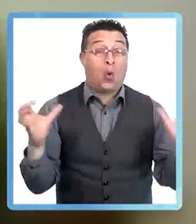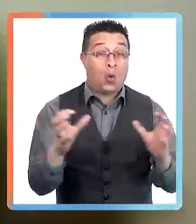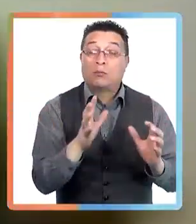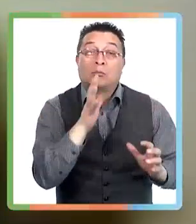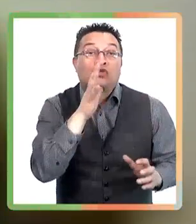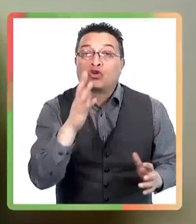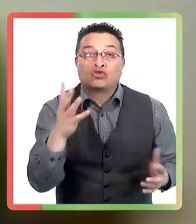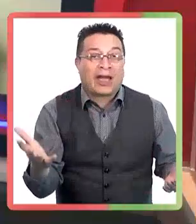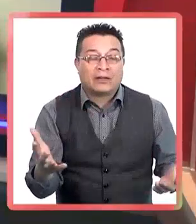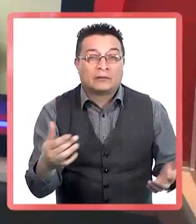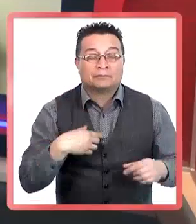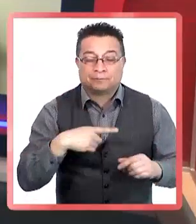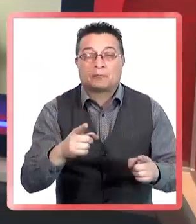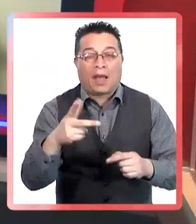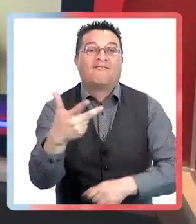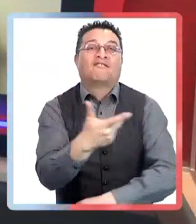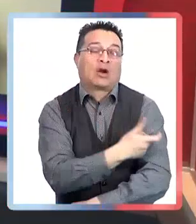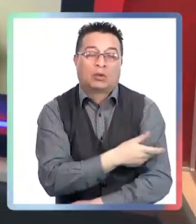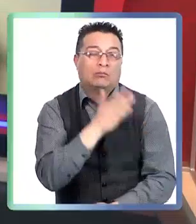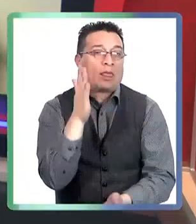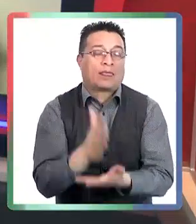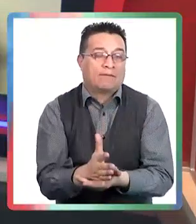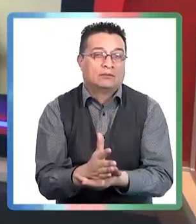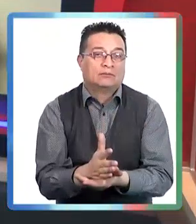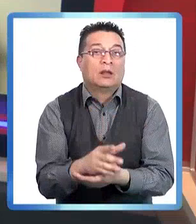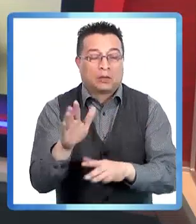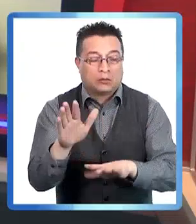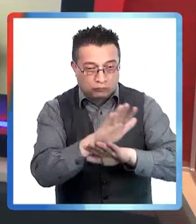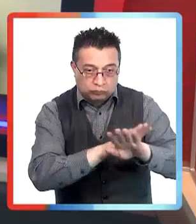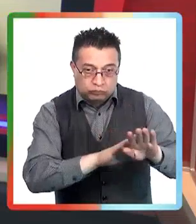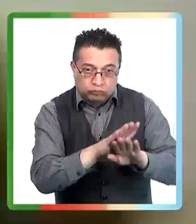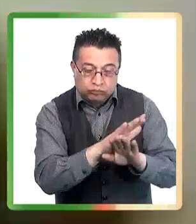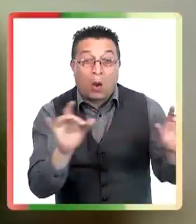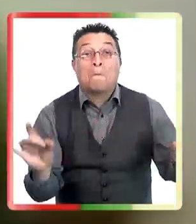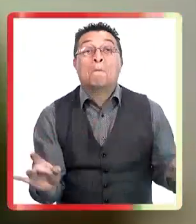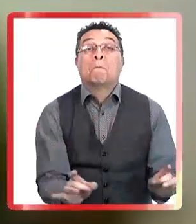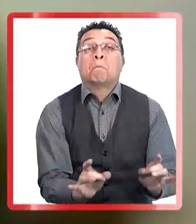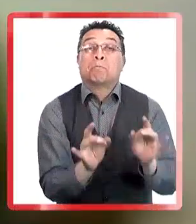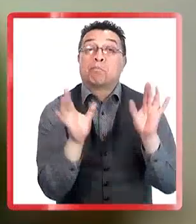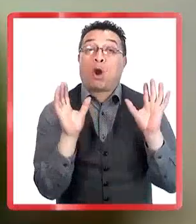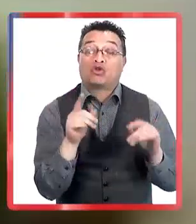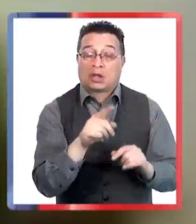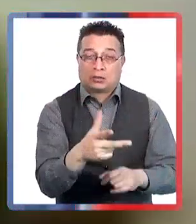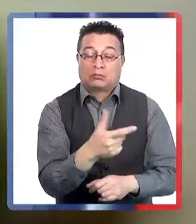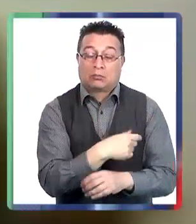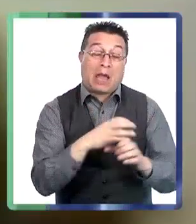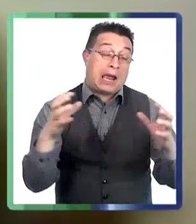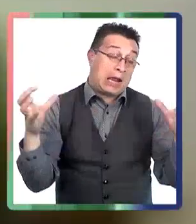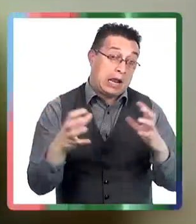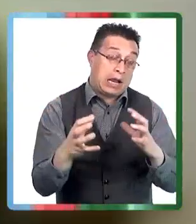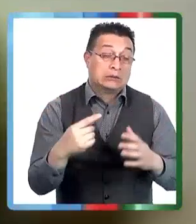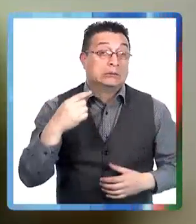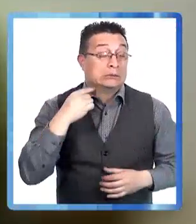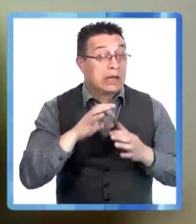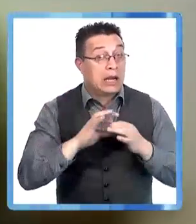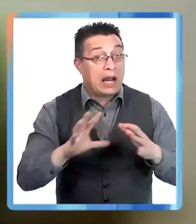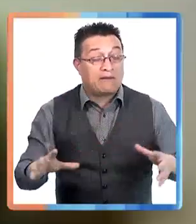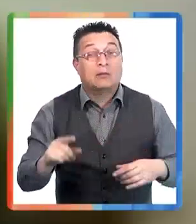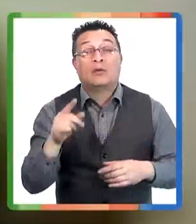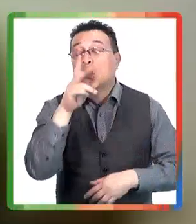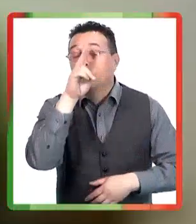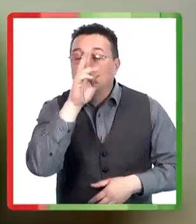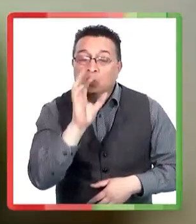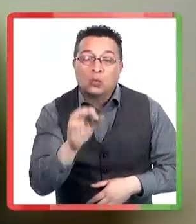en el COVID es lo mismo. La gran mayoría es un cuadro leve, pero hay un pequeño porcentaje que lo hace grave. Hay un pequeño porcentaje que hace